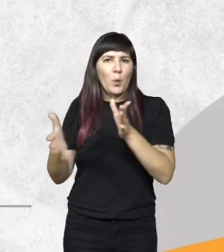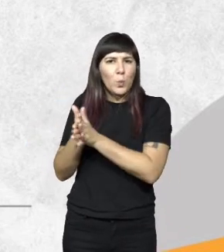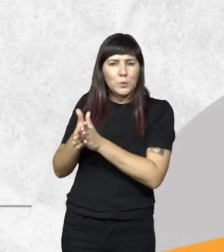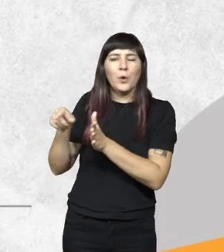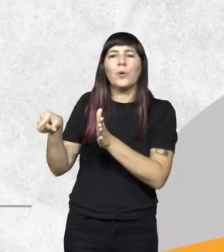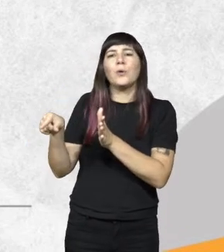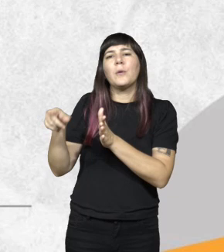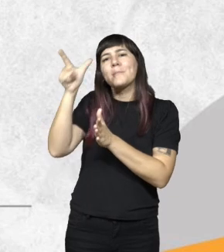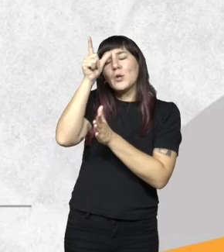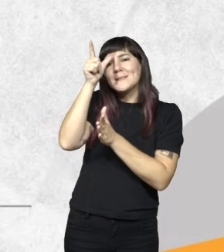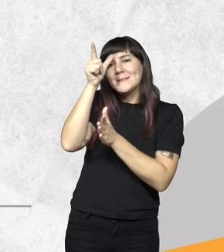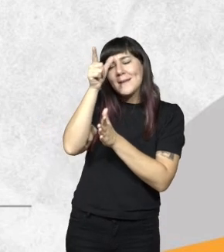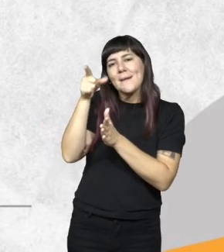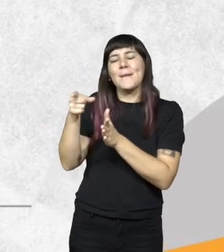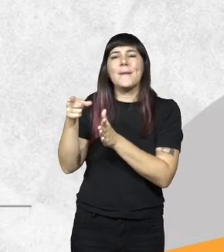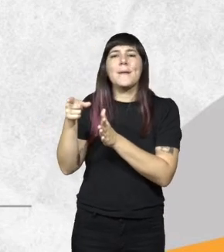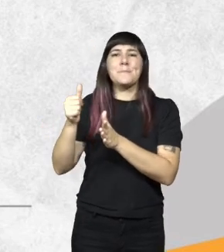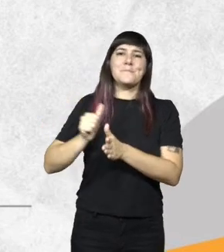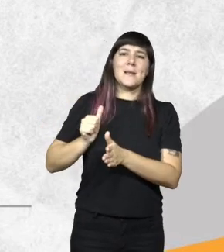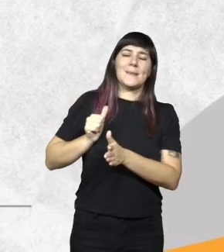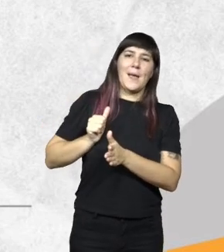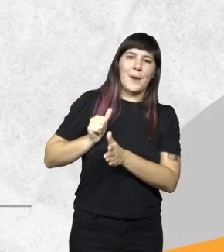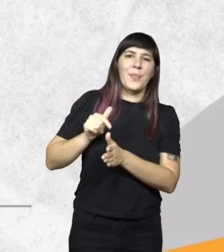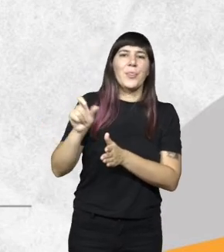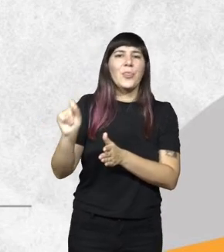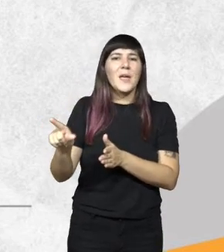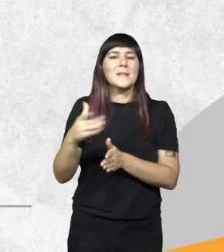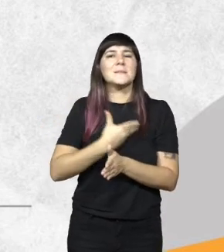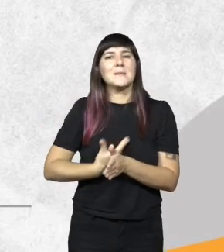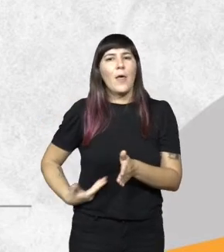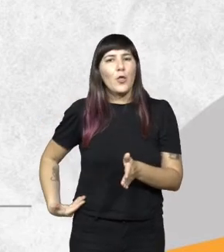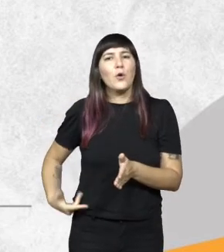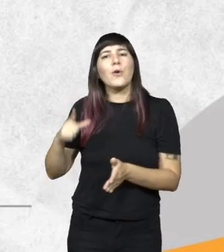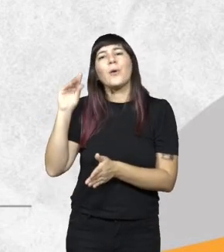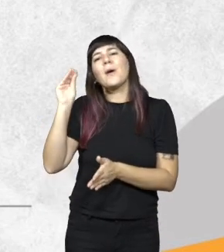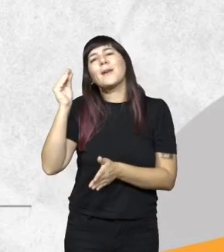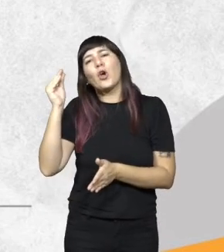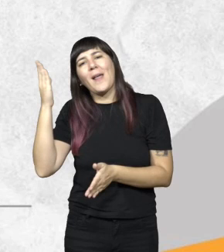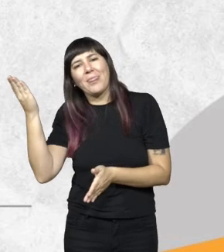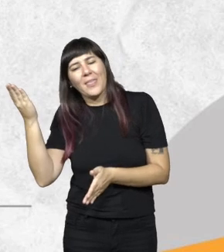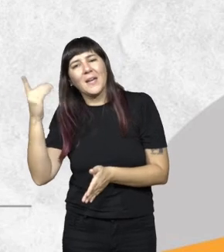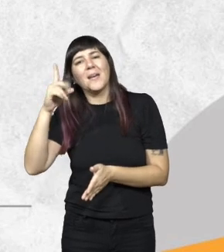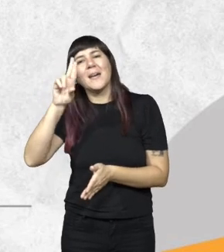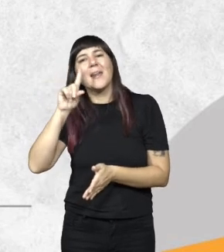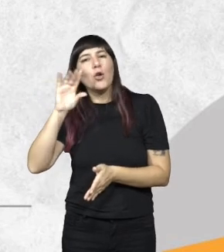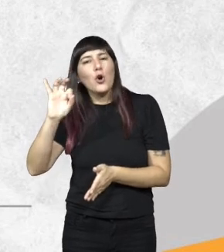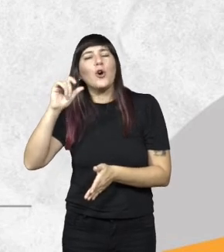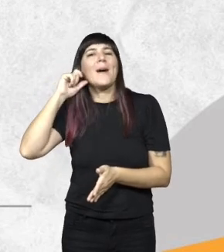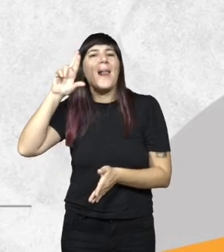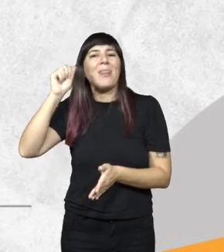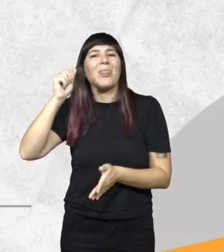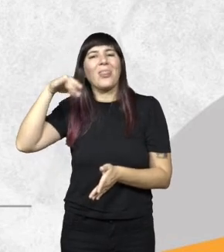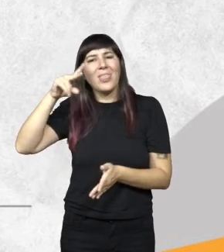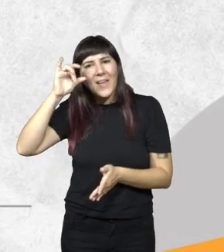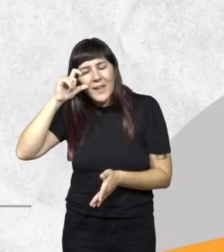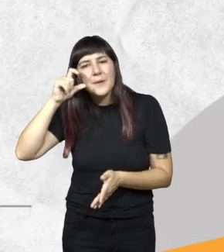la policía militar del estado de Río Grande de Osul y del estado de Santa Catarina con